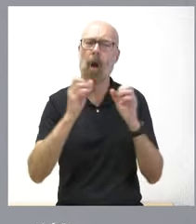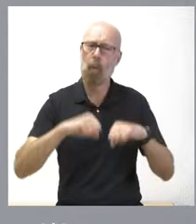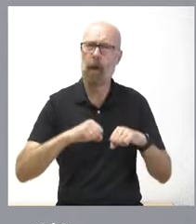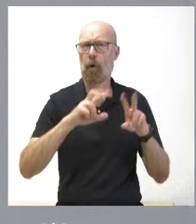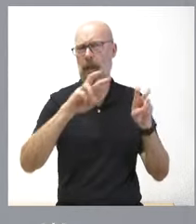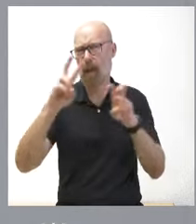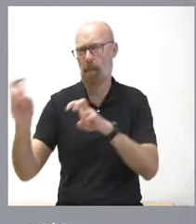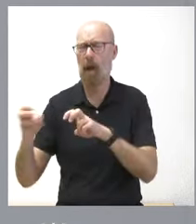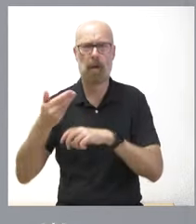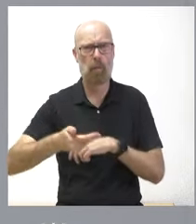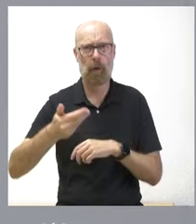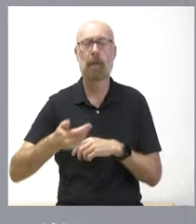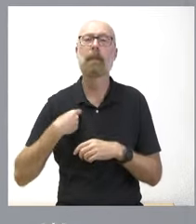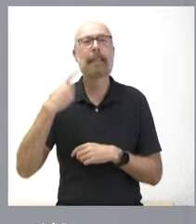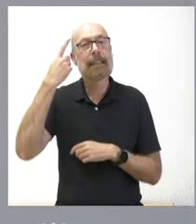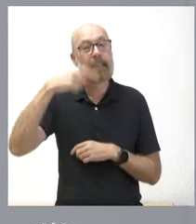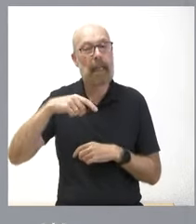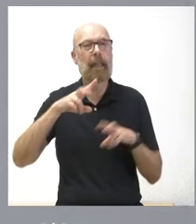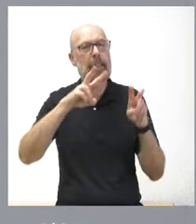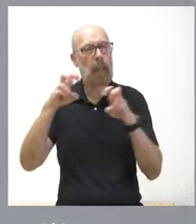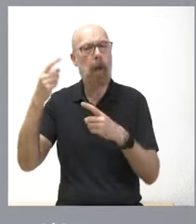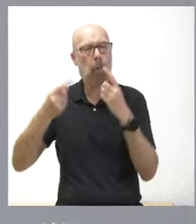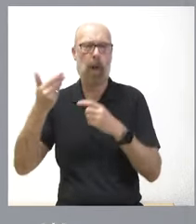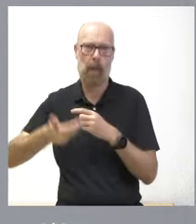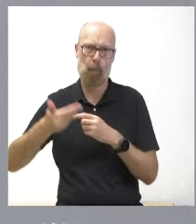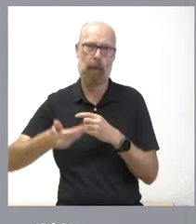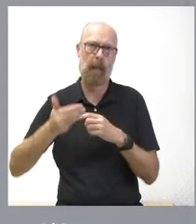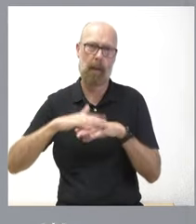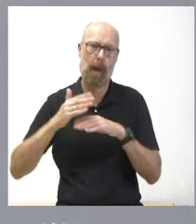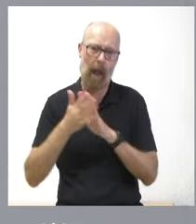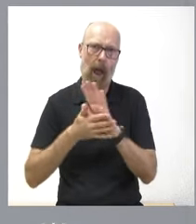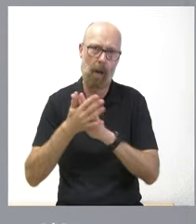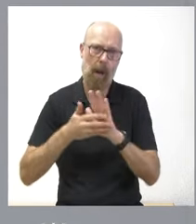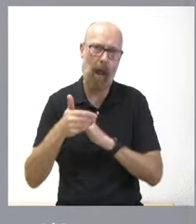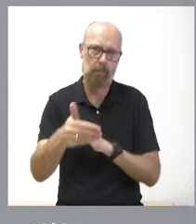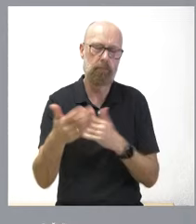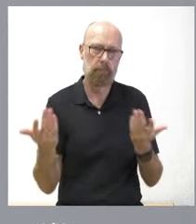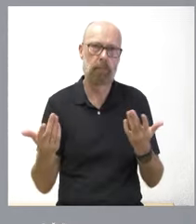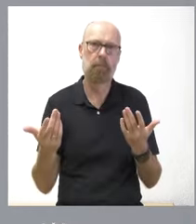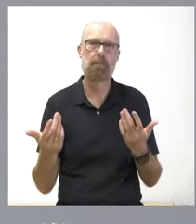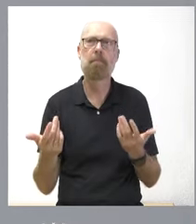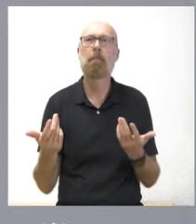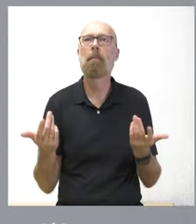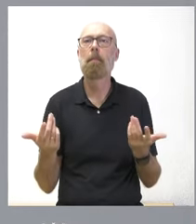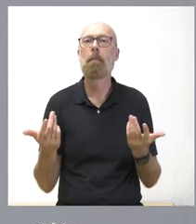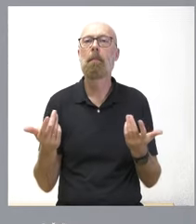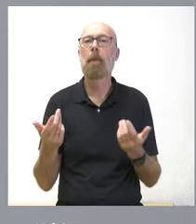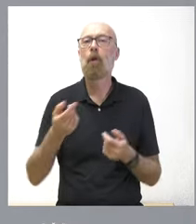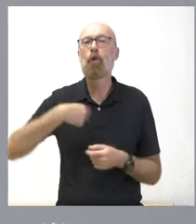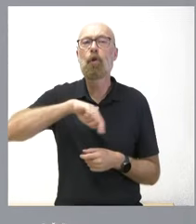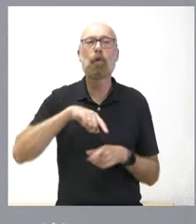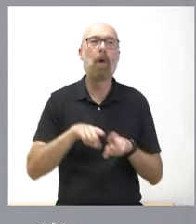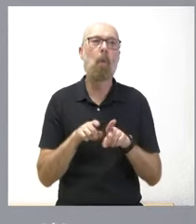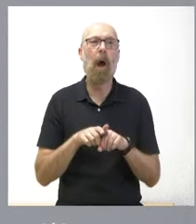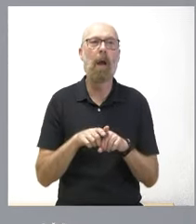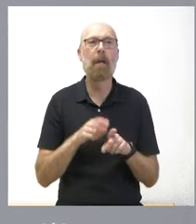Sabemos que hay importantes materias en este momento encima de la mesa. Sobre esto tendremos que hablar. Pero no es algo que llevemos nosotros con el ánimo de